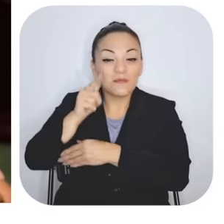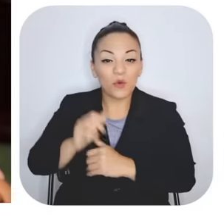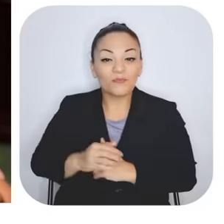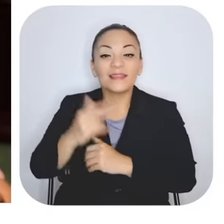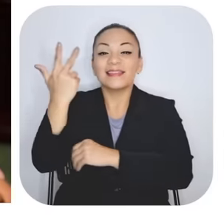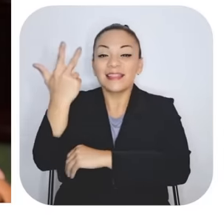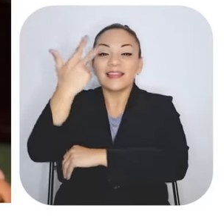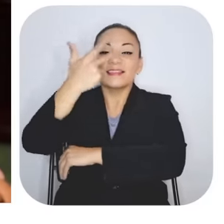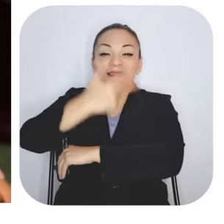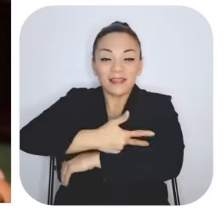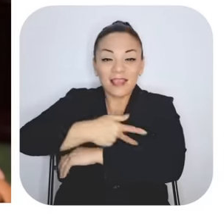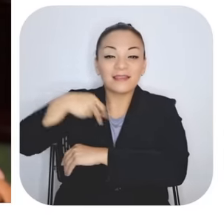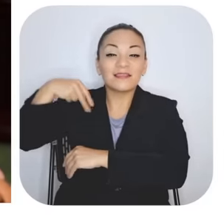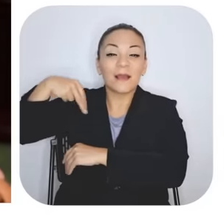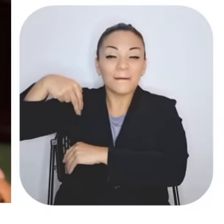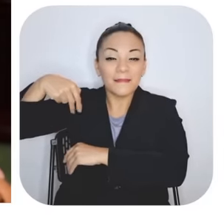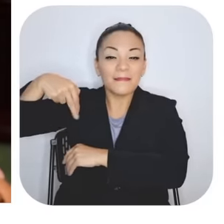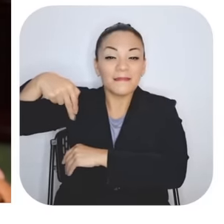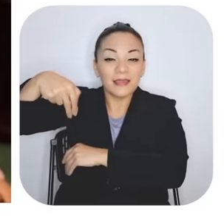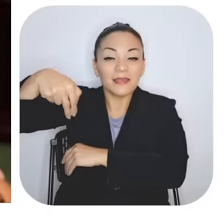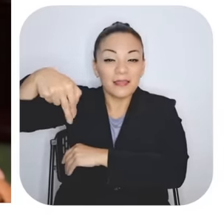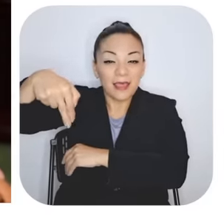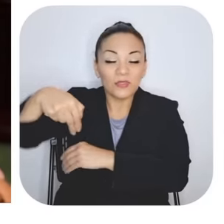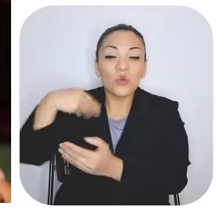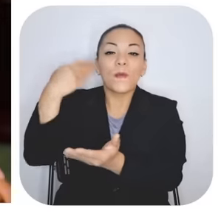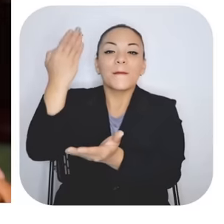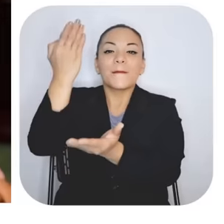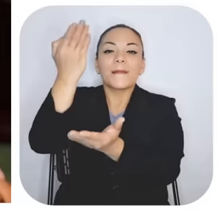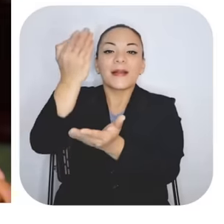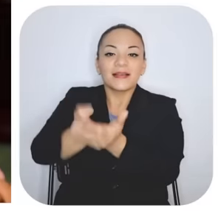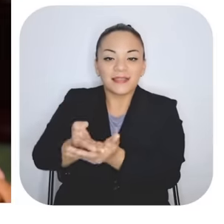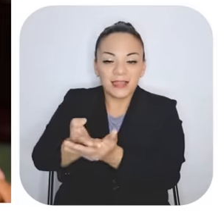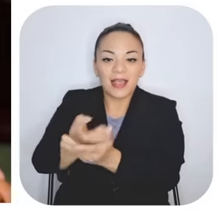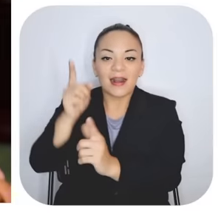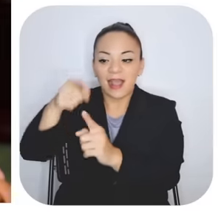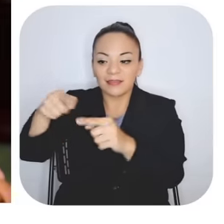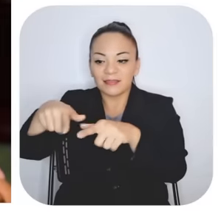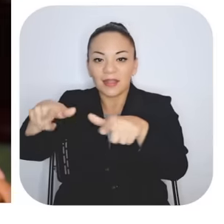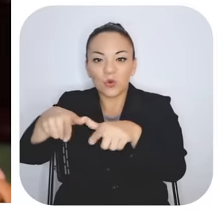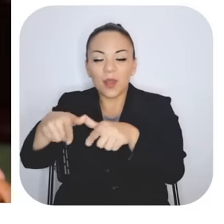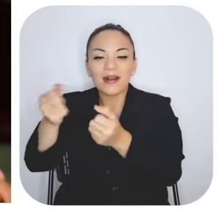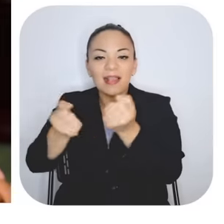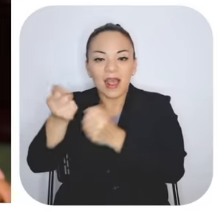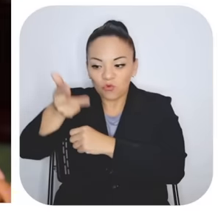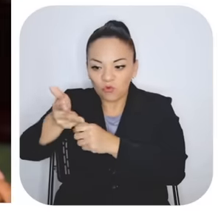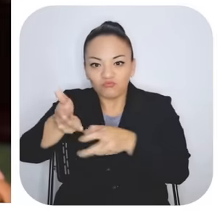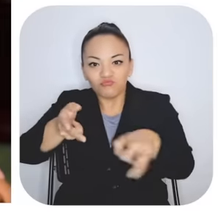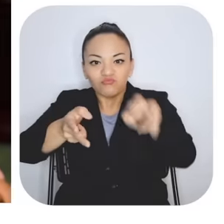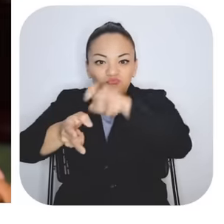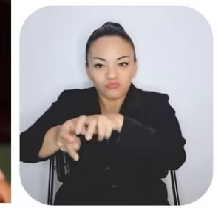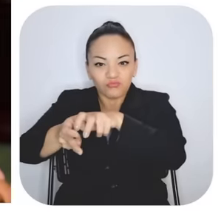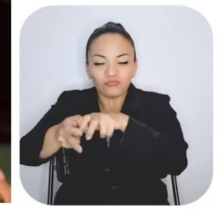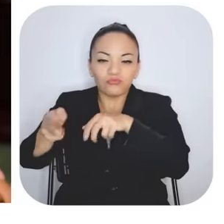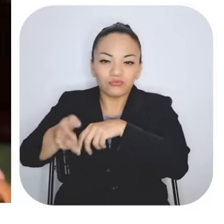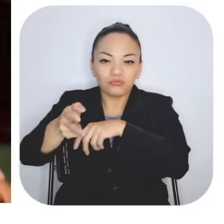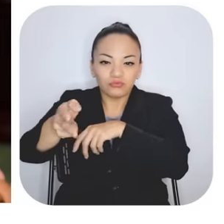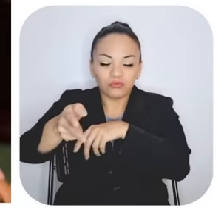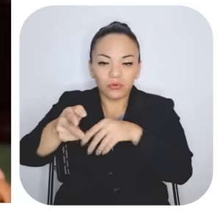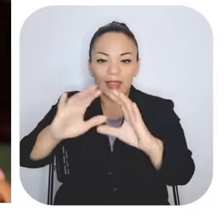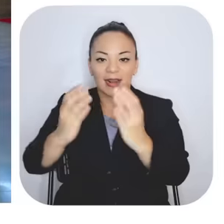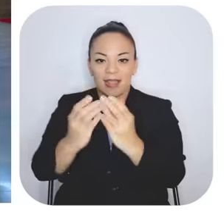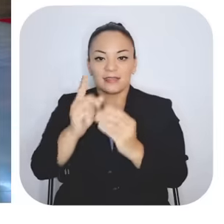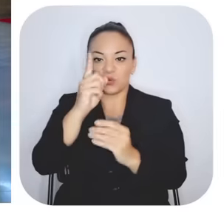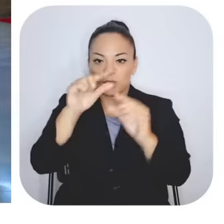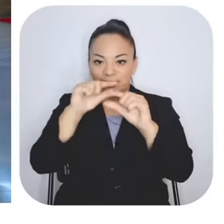tres días a pie, para llegar a donde llega el carro, de ahí a Limón, pasan clases